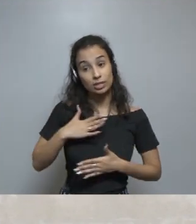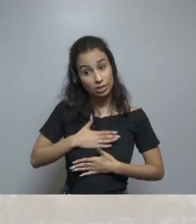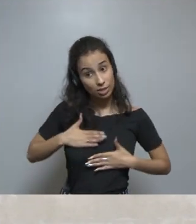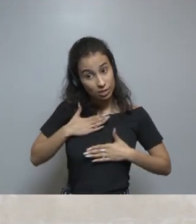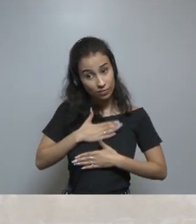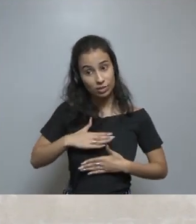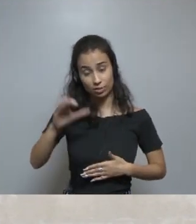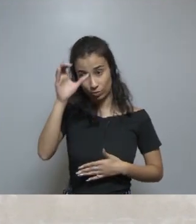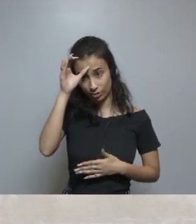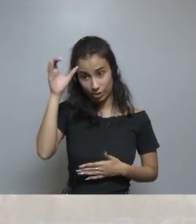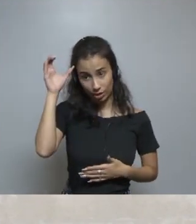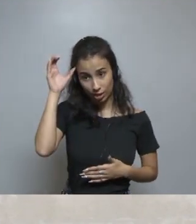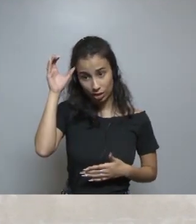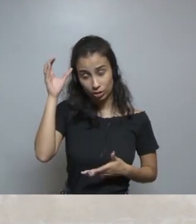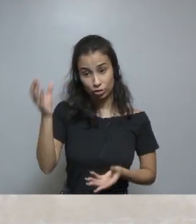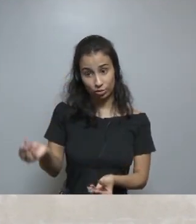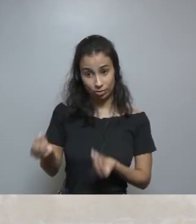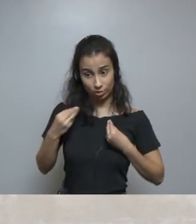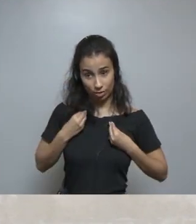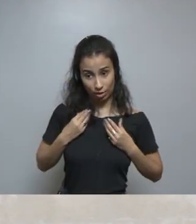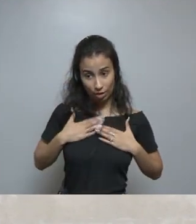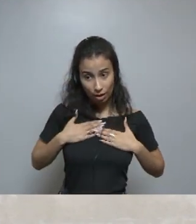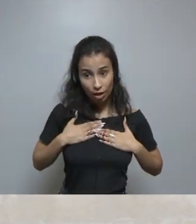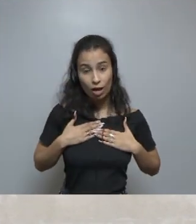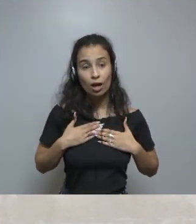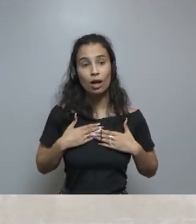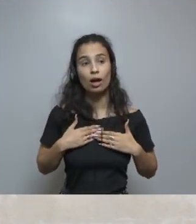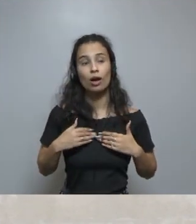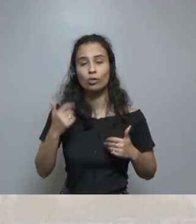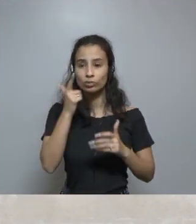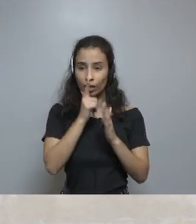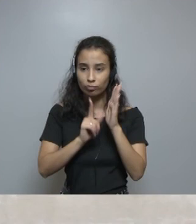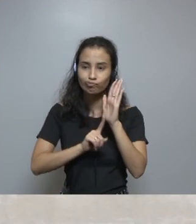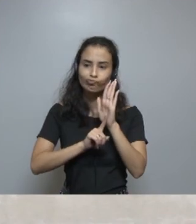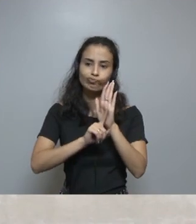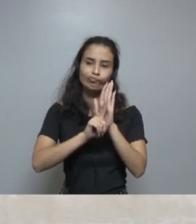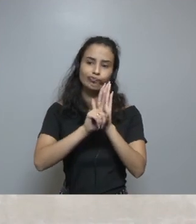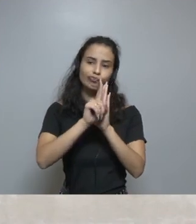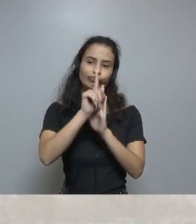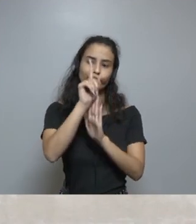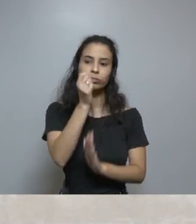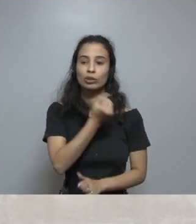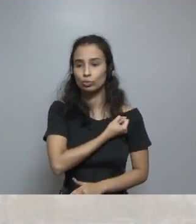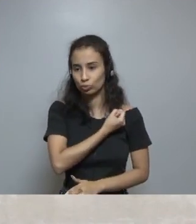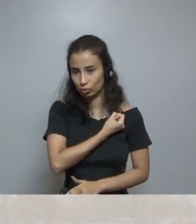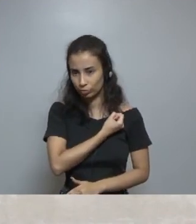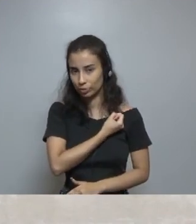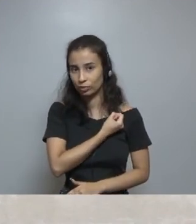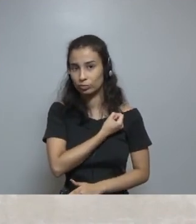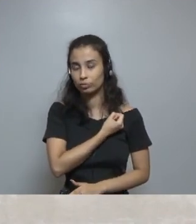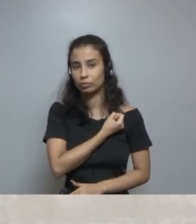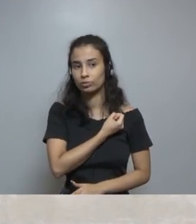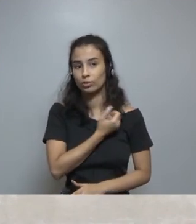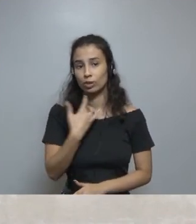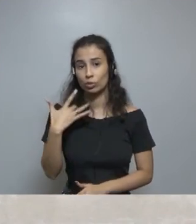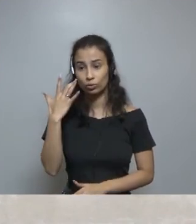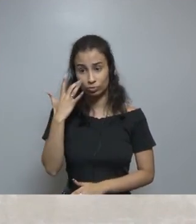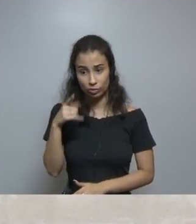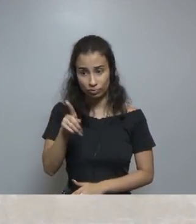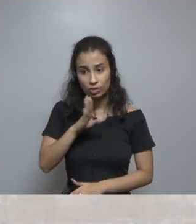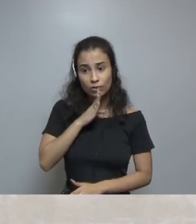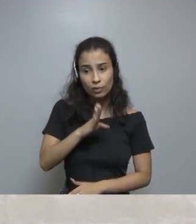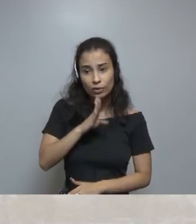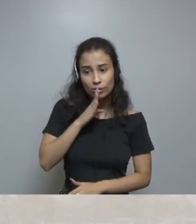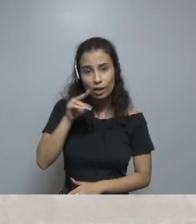satisfacción del cliente ha alcanzado índices que nosotros no esperábamos. No sé si ustedes